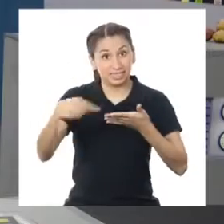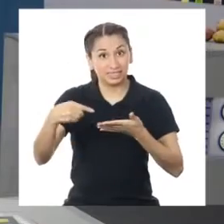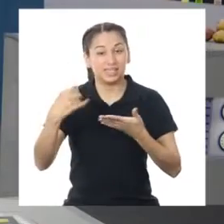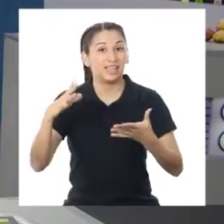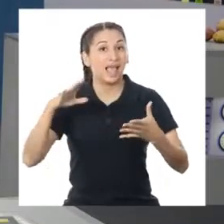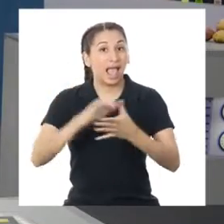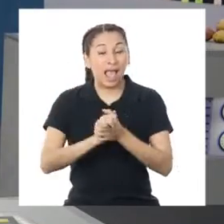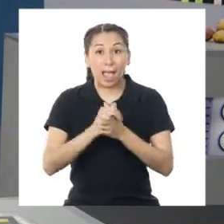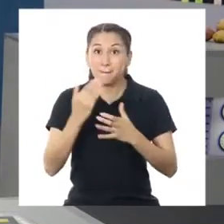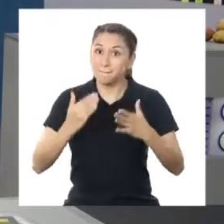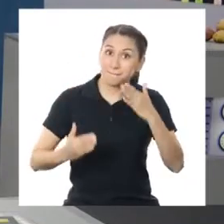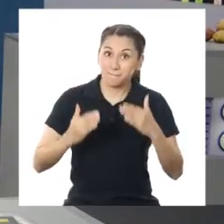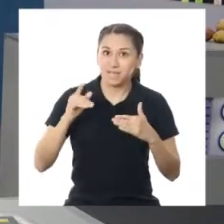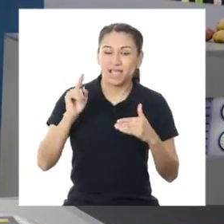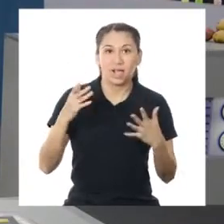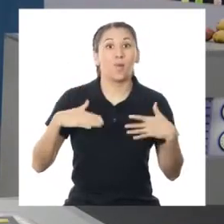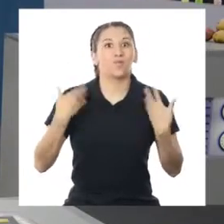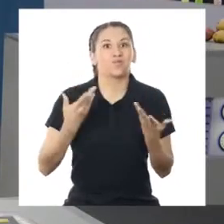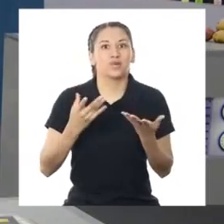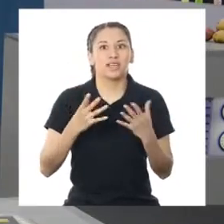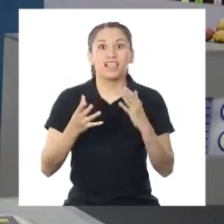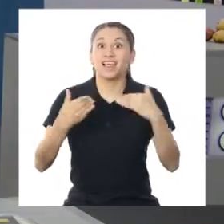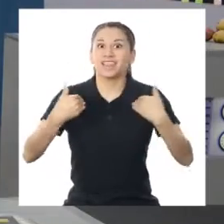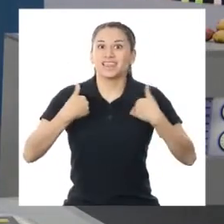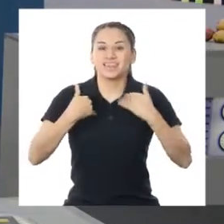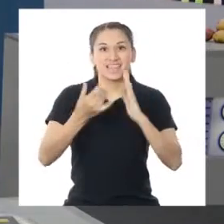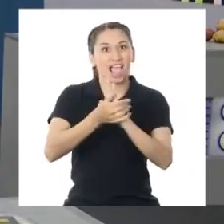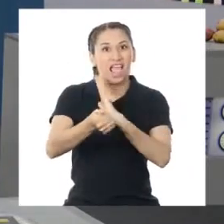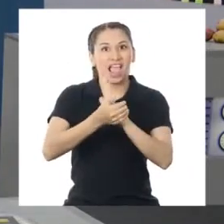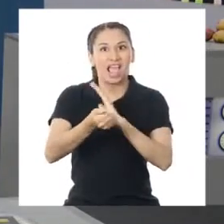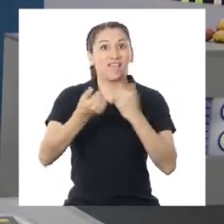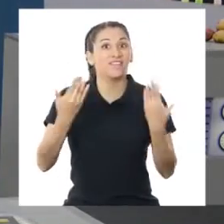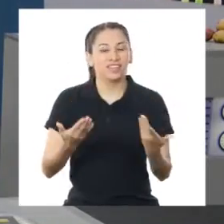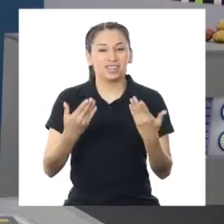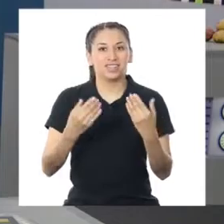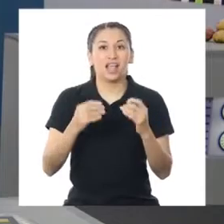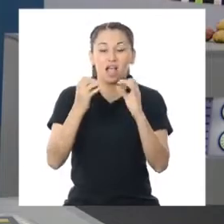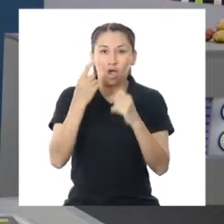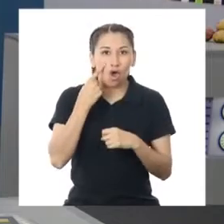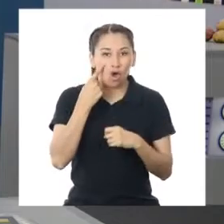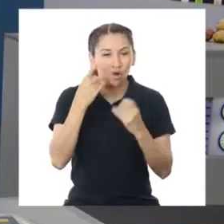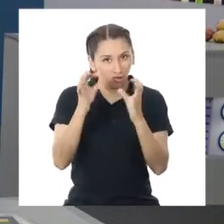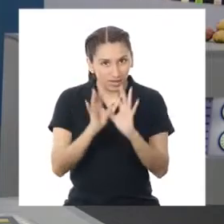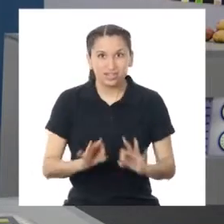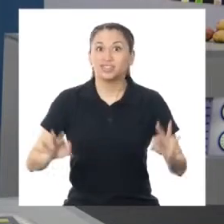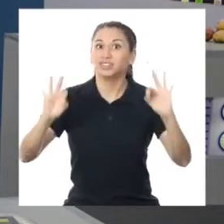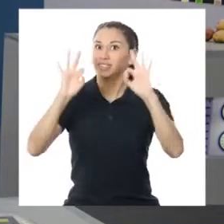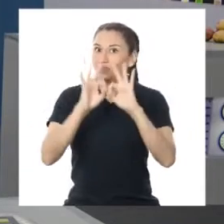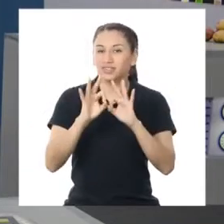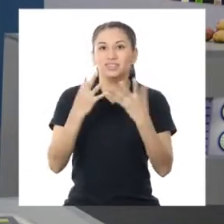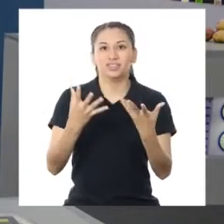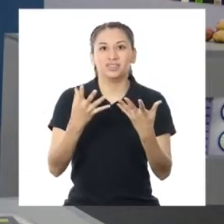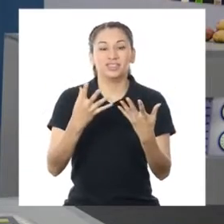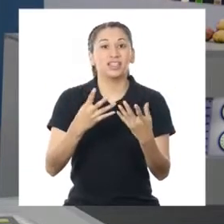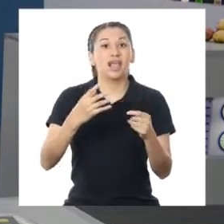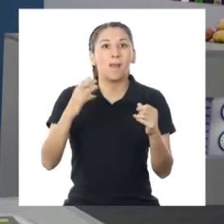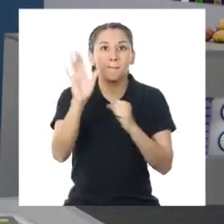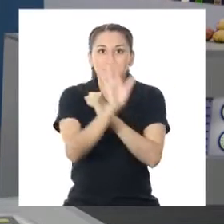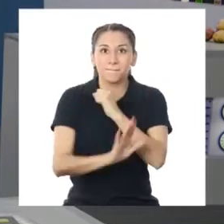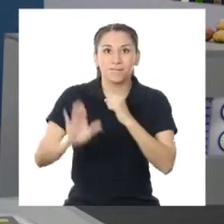nuestra amiga virtual podría obtener la habilidad para reconocer la importancia de proteger la